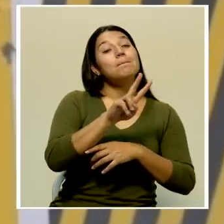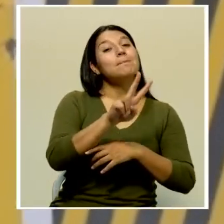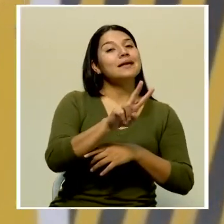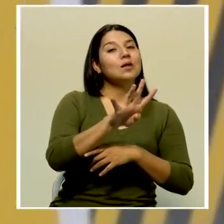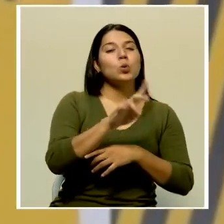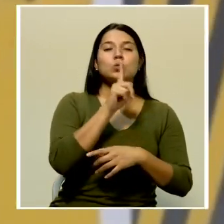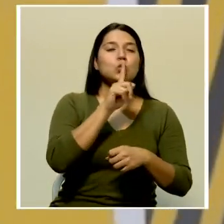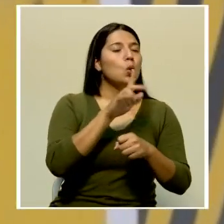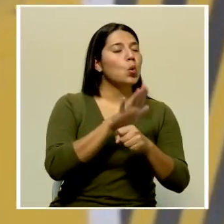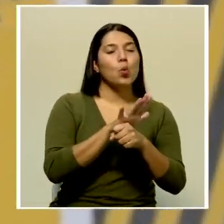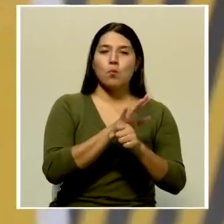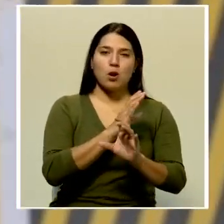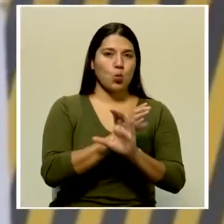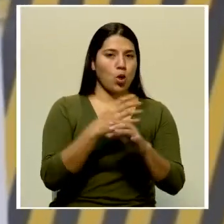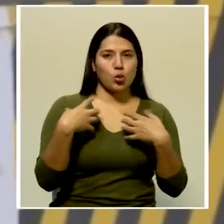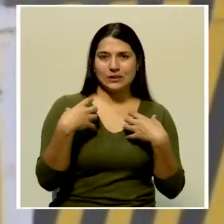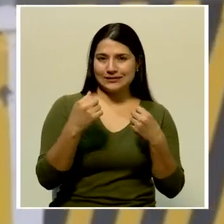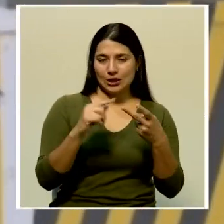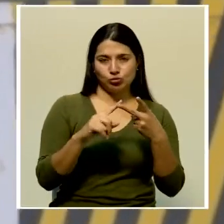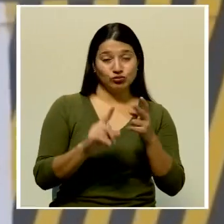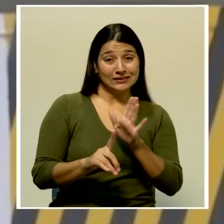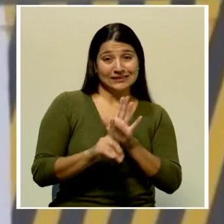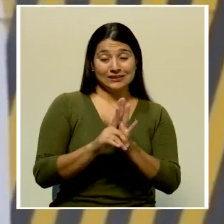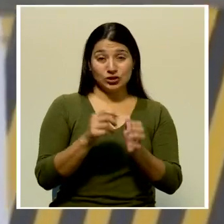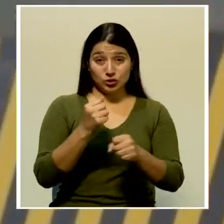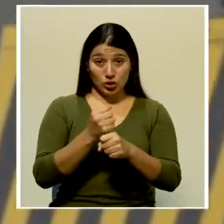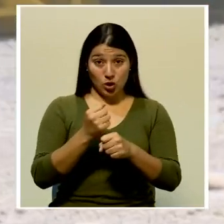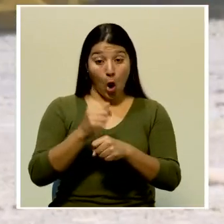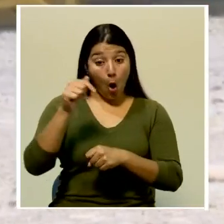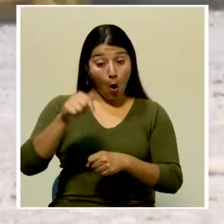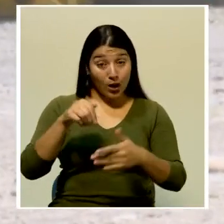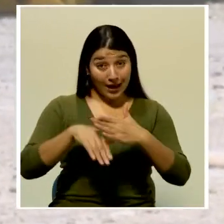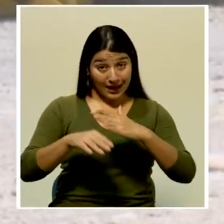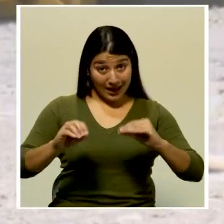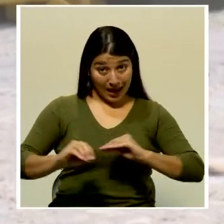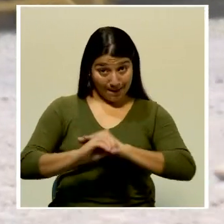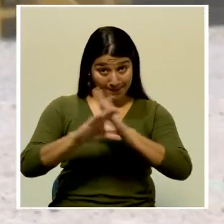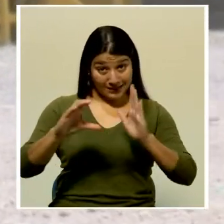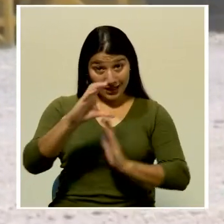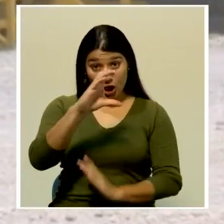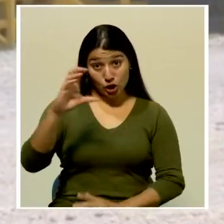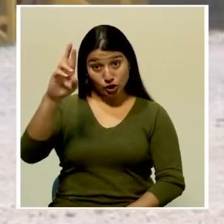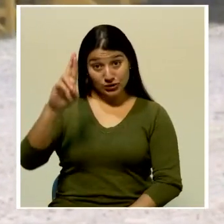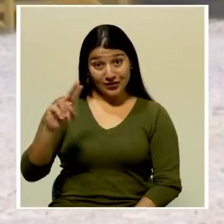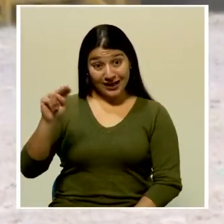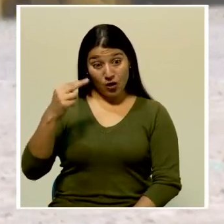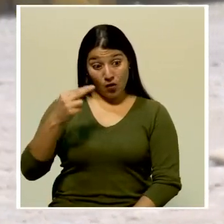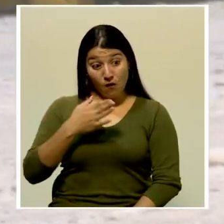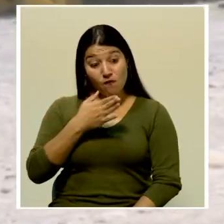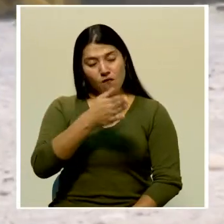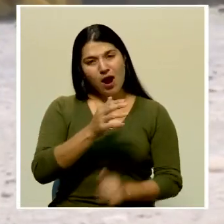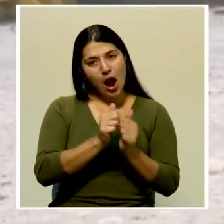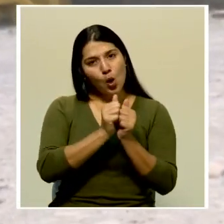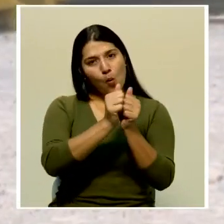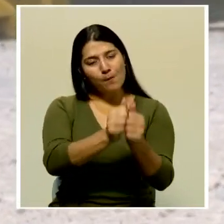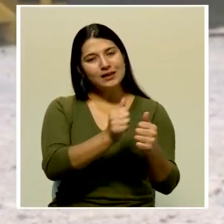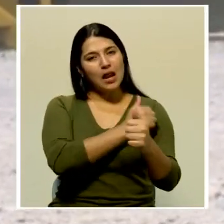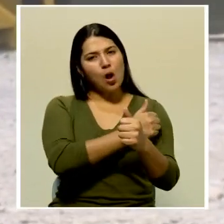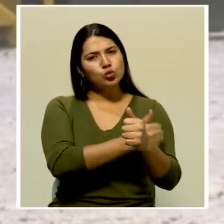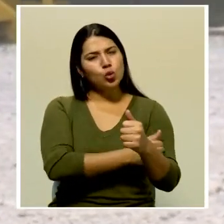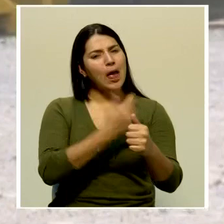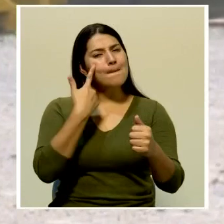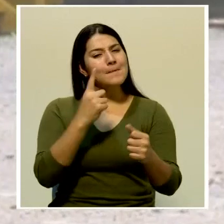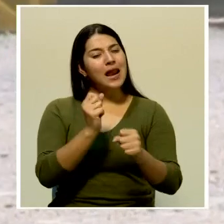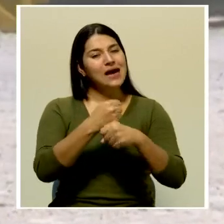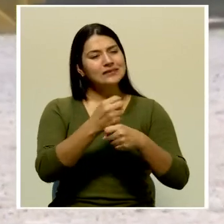medidas sanitarias. Esta mañana de martes, un equipo de Costa Rica Noticias acudió a una de las inspecciones que realizaron las autoridades a la